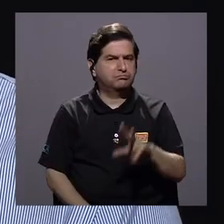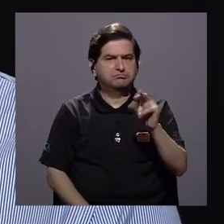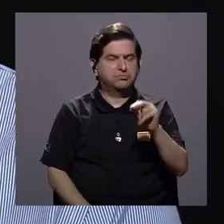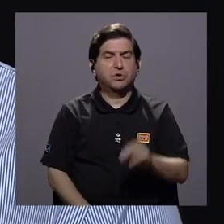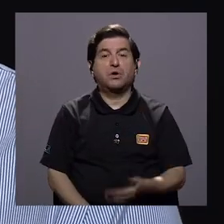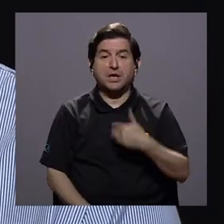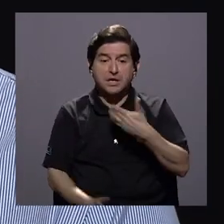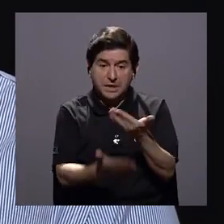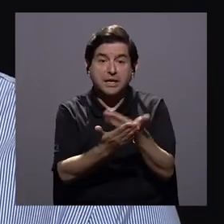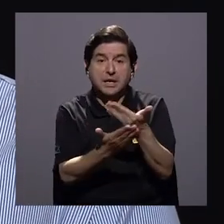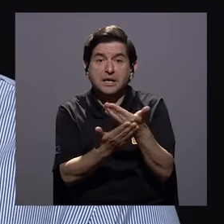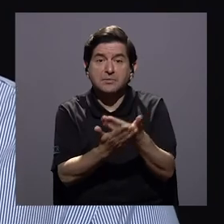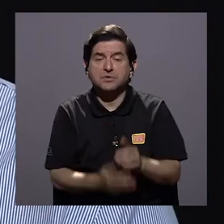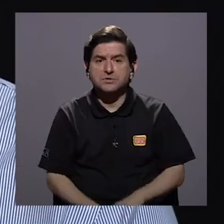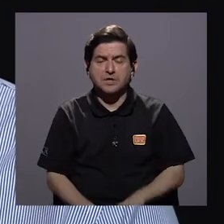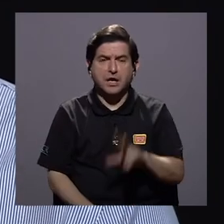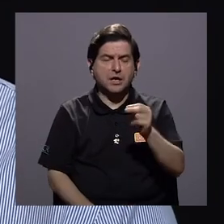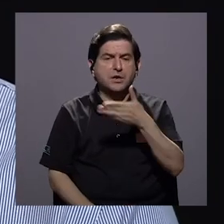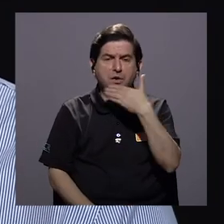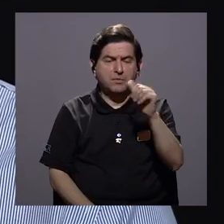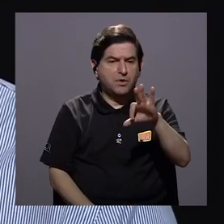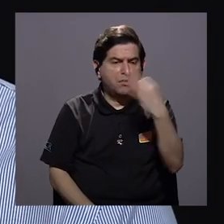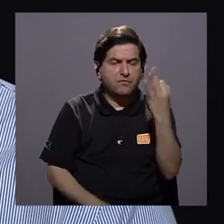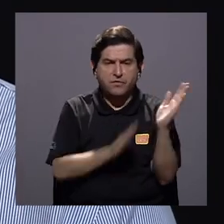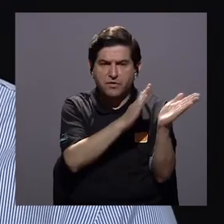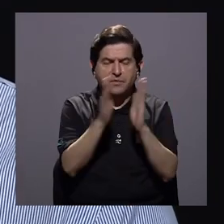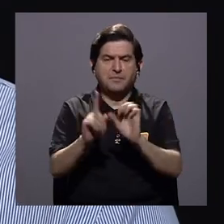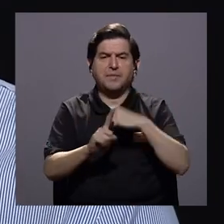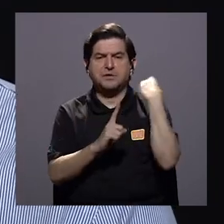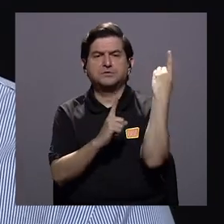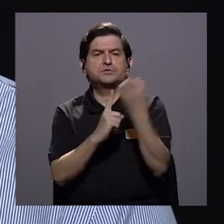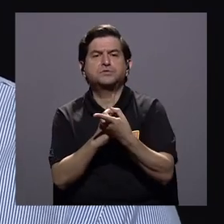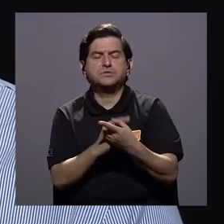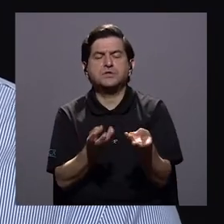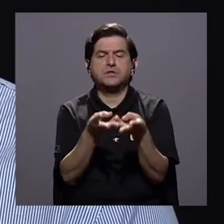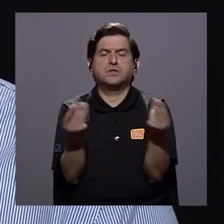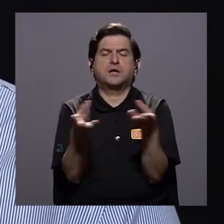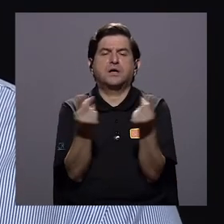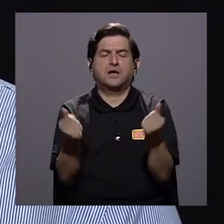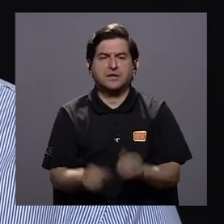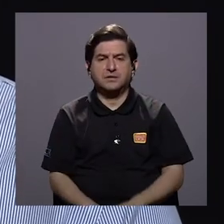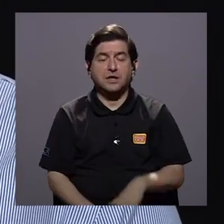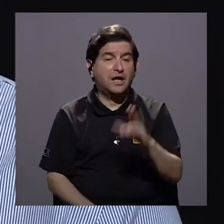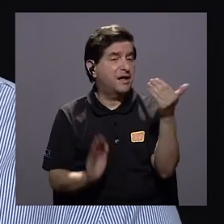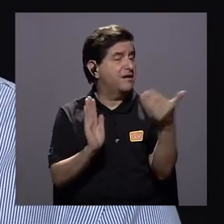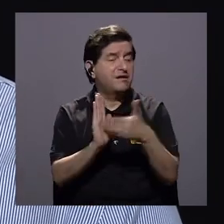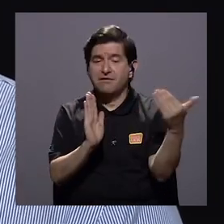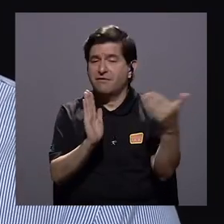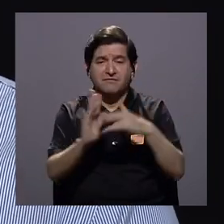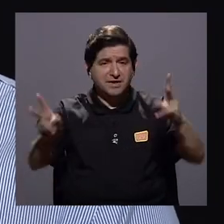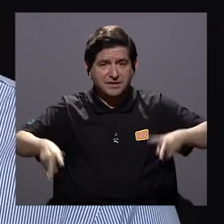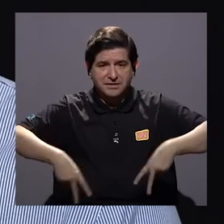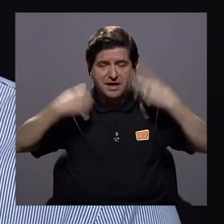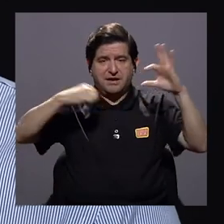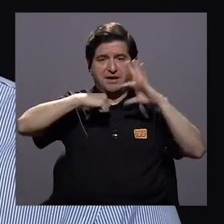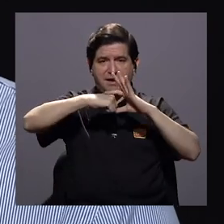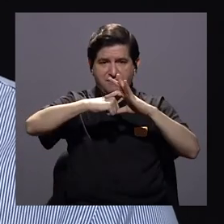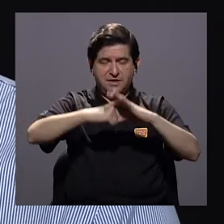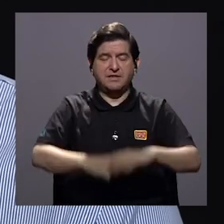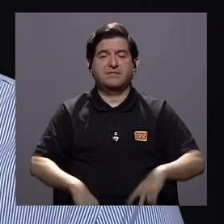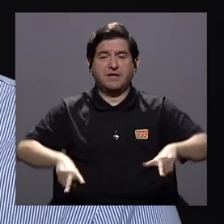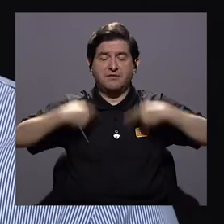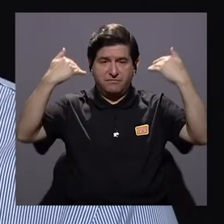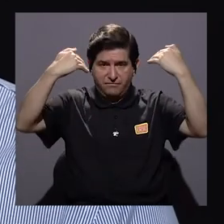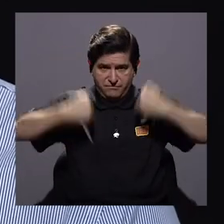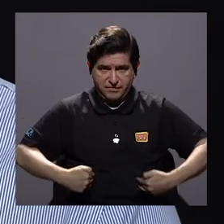es y más bien tengan que demostrar que no hay una mejor forma de organizar la sociedad la producción que no comprometa la vida en el planeta la